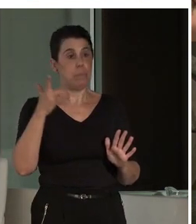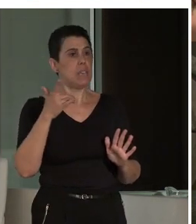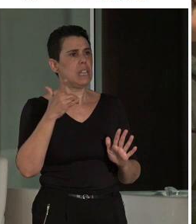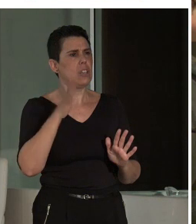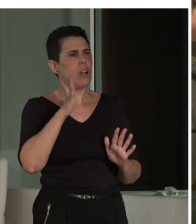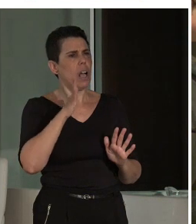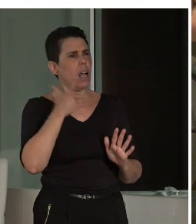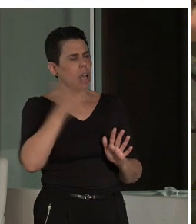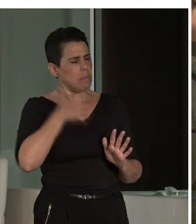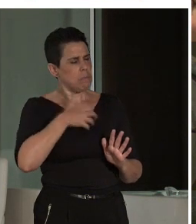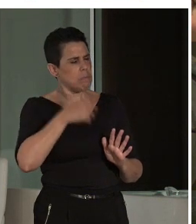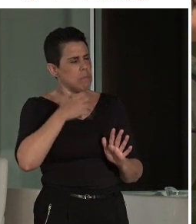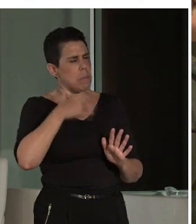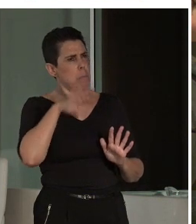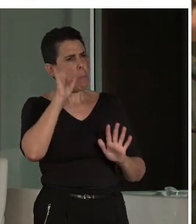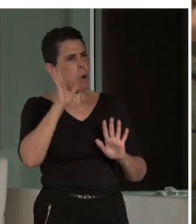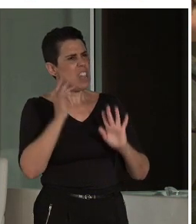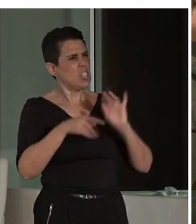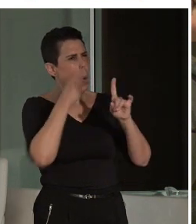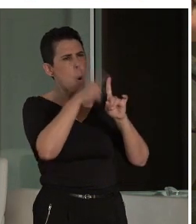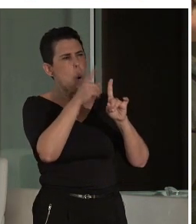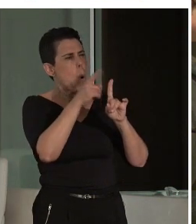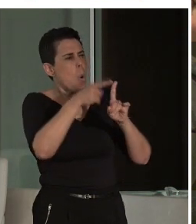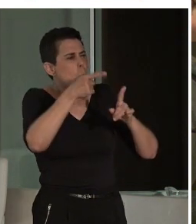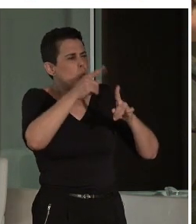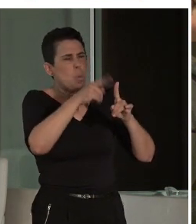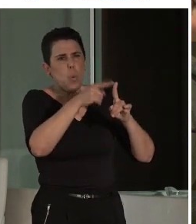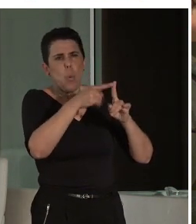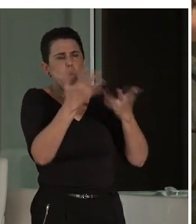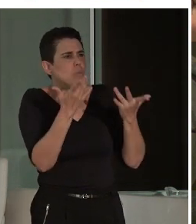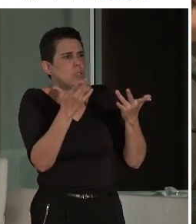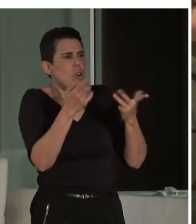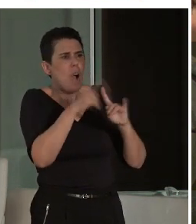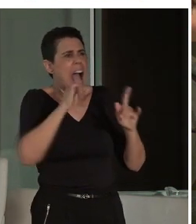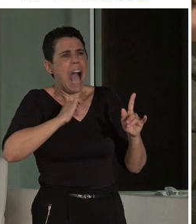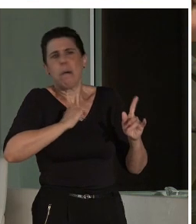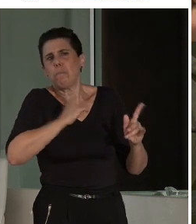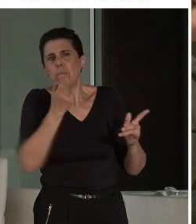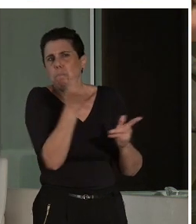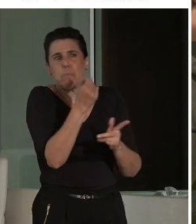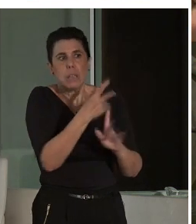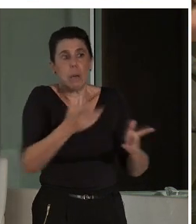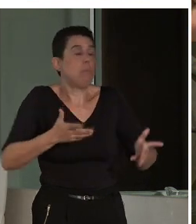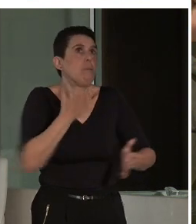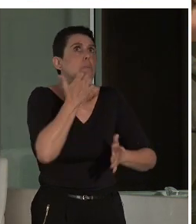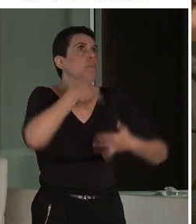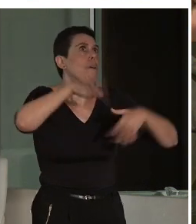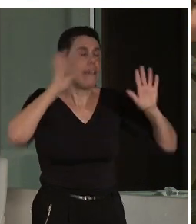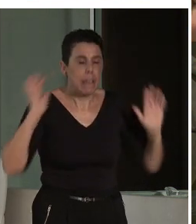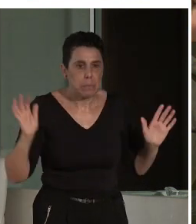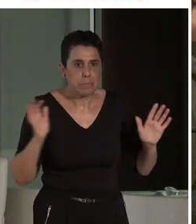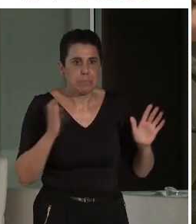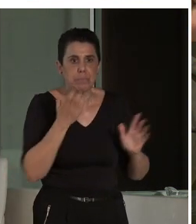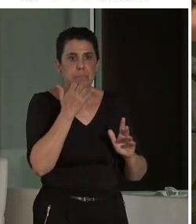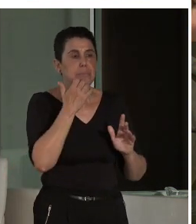mal uso efímero de un espacio, un uso poco… Es decir, no sé, te pongo un ejemplo y no me voy a ir